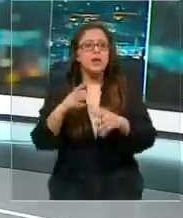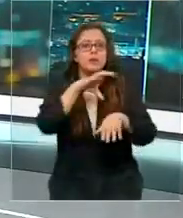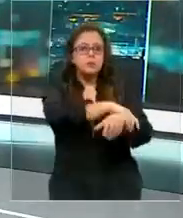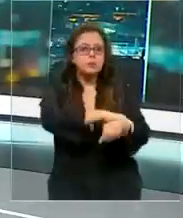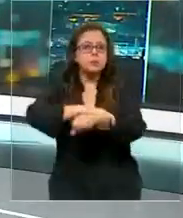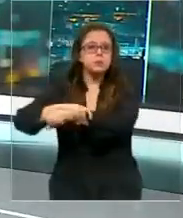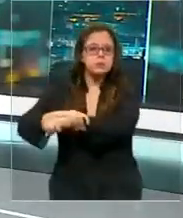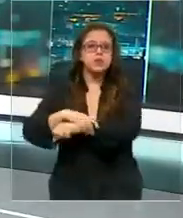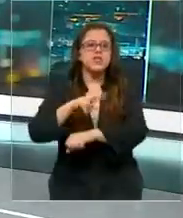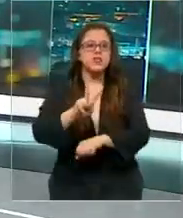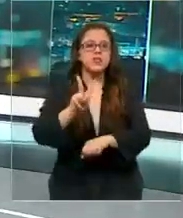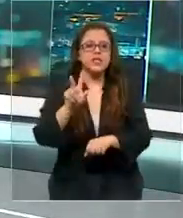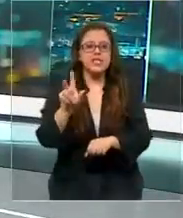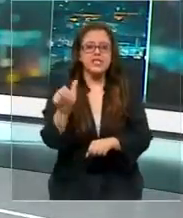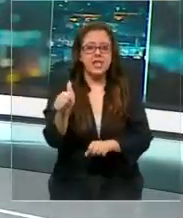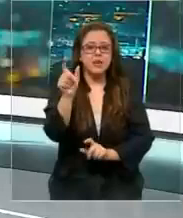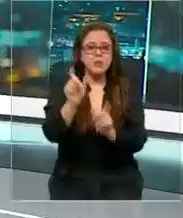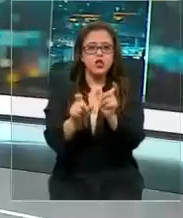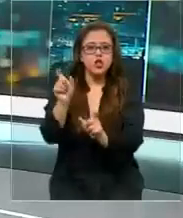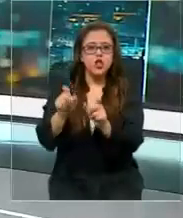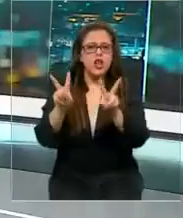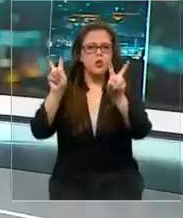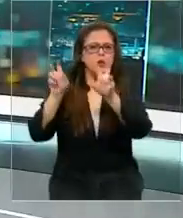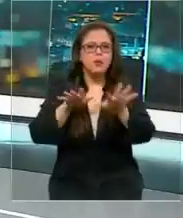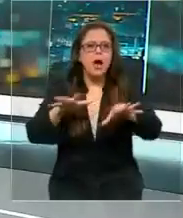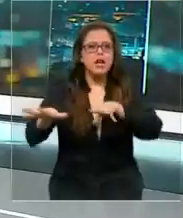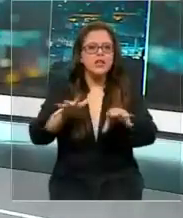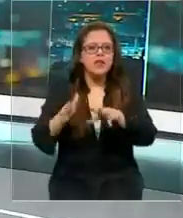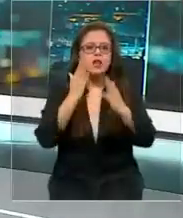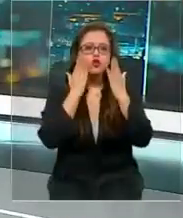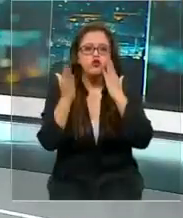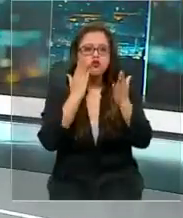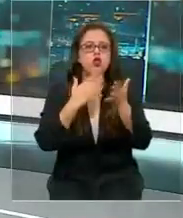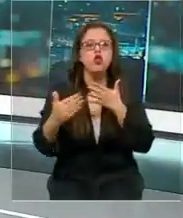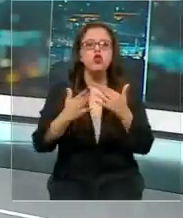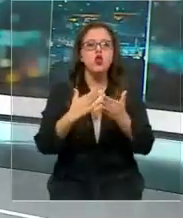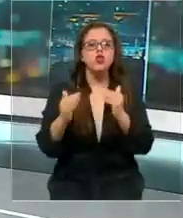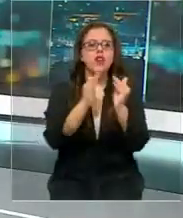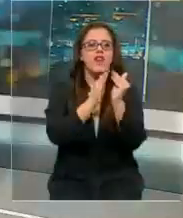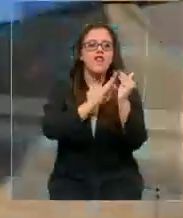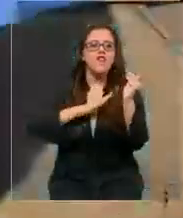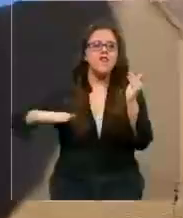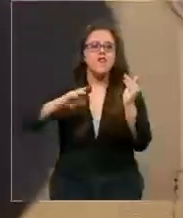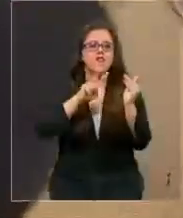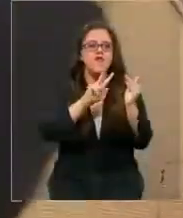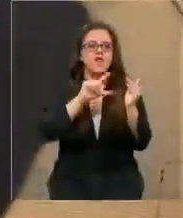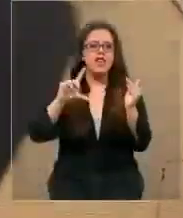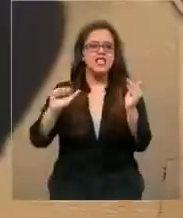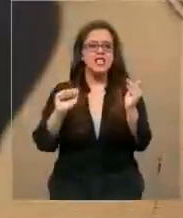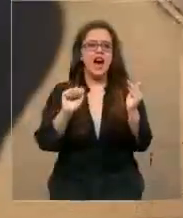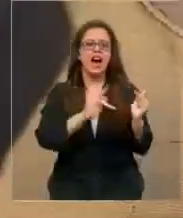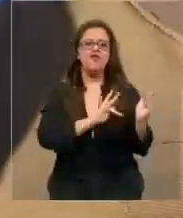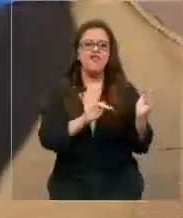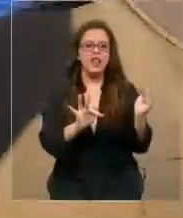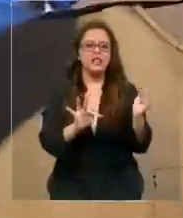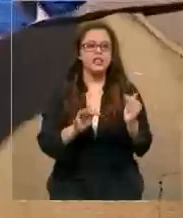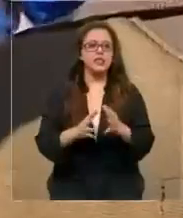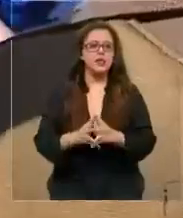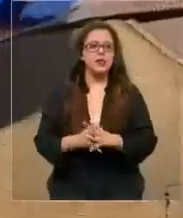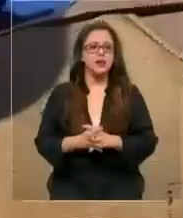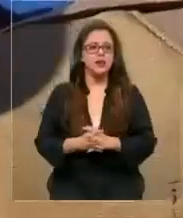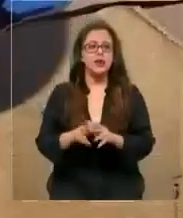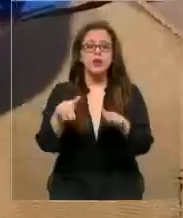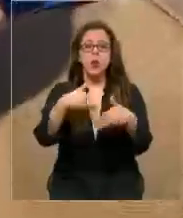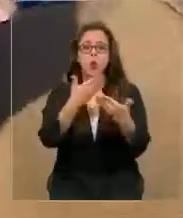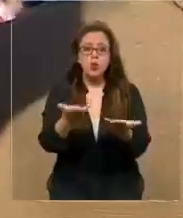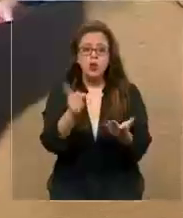detención de 26 personas en una actividad solidaria en Villafrava. Están detenidos conforme el